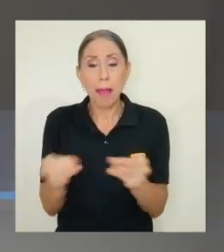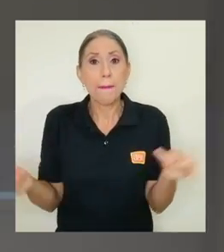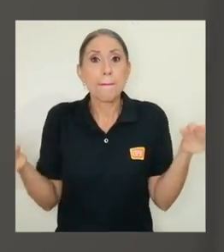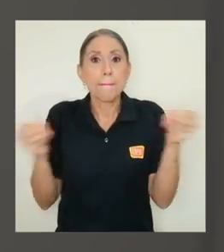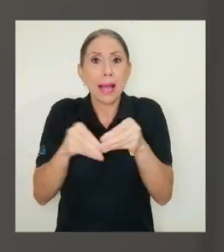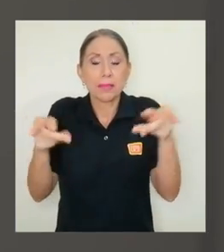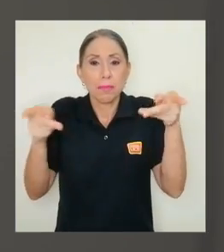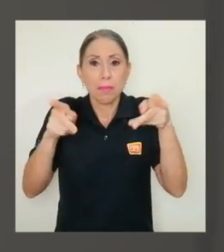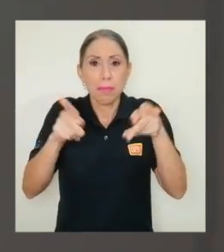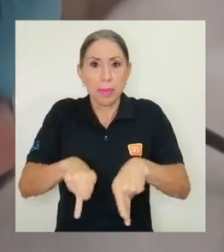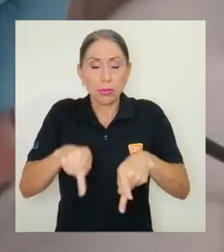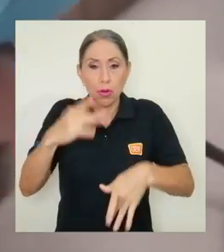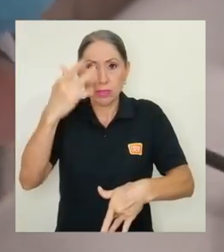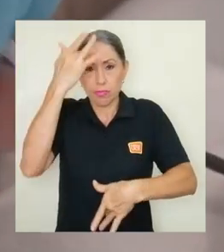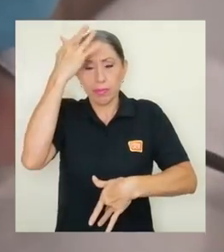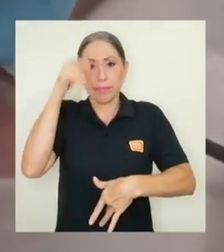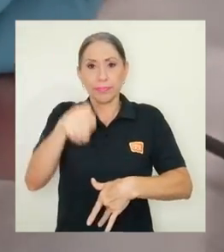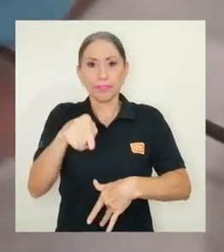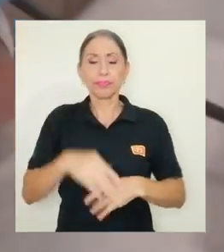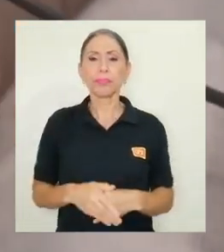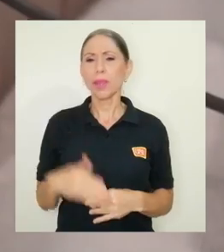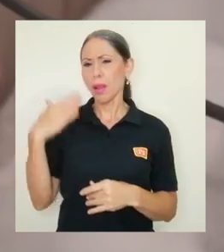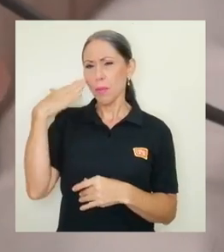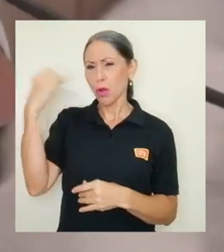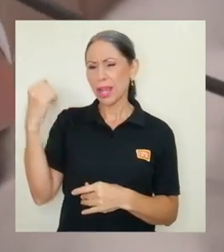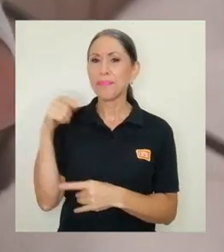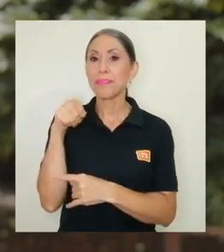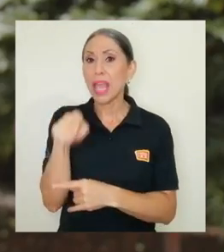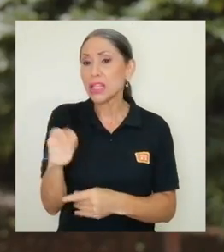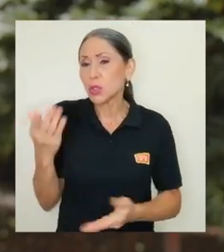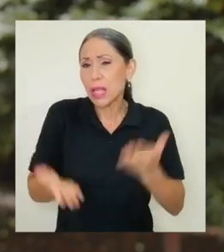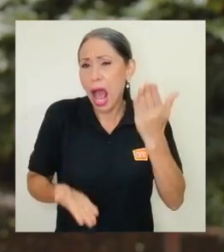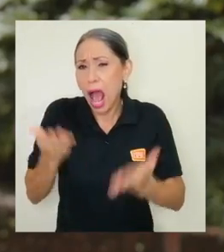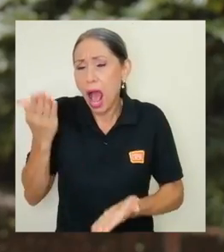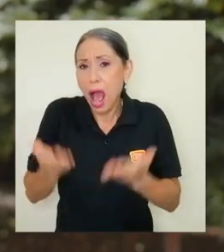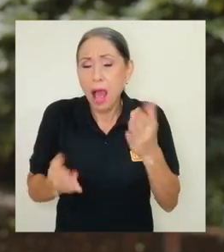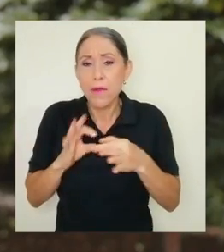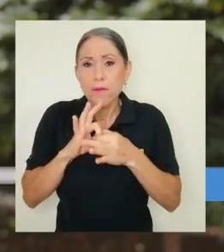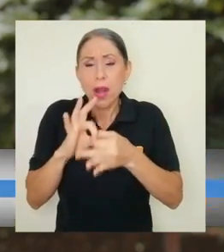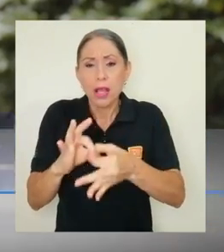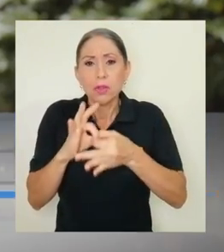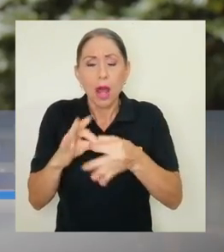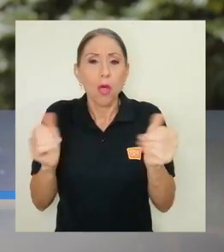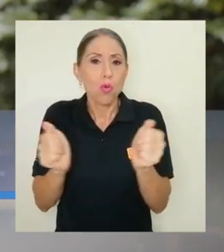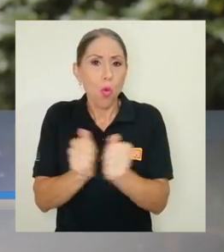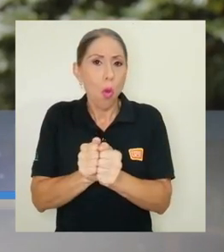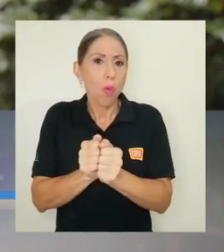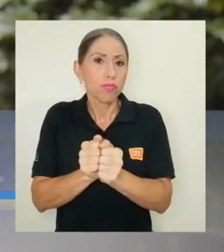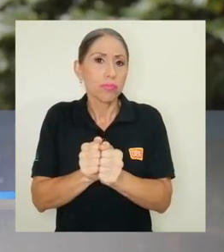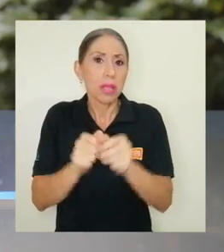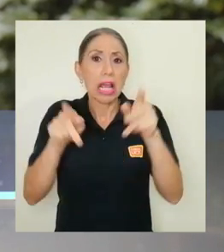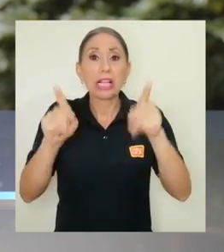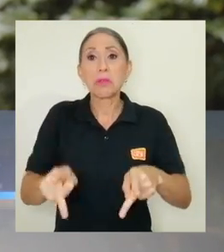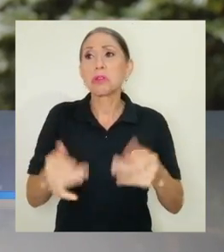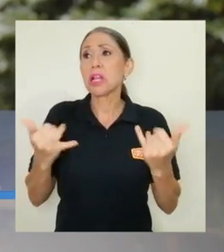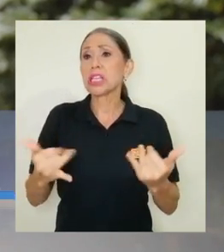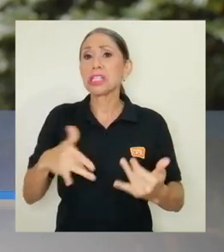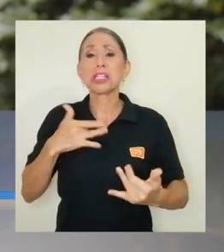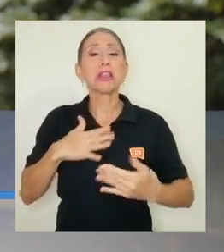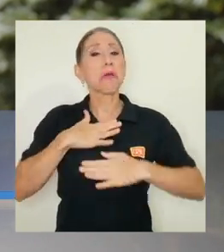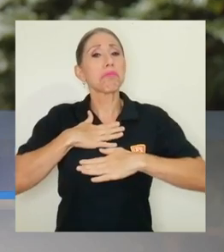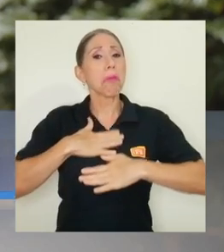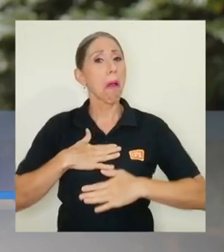más casos de los esperados. ¿Por qué? Bueno, eso es una combinación posiblemente relacionada con la relajación de las medidas.